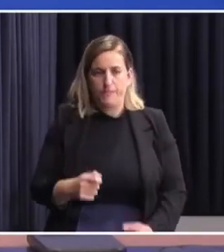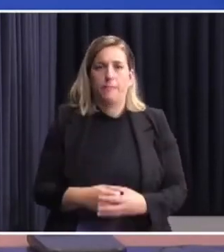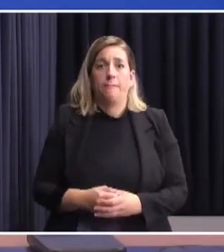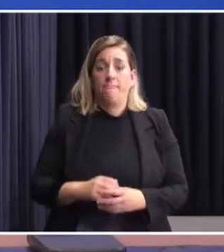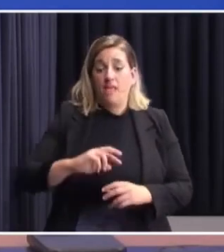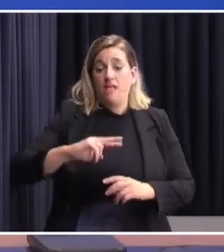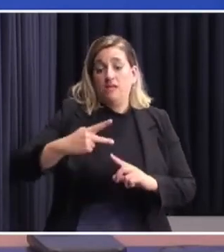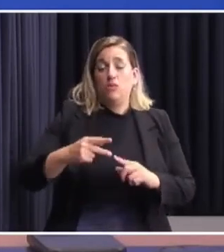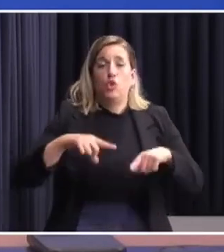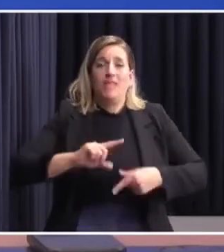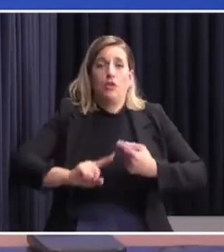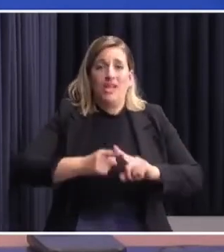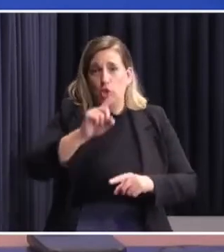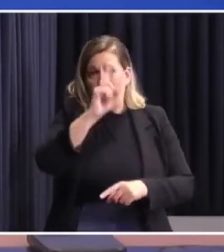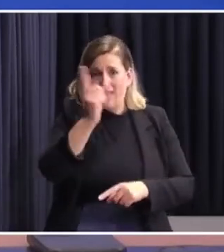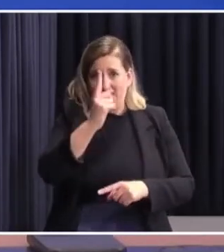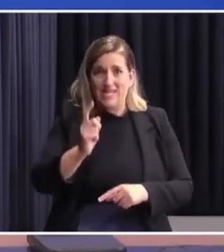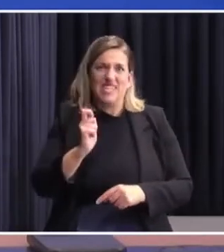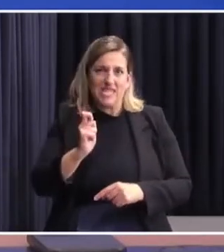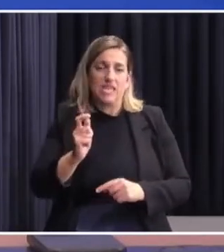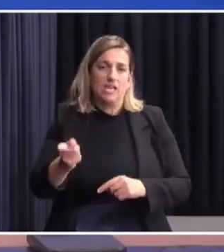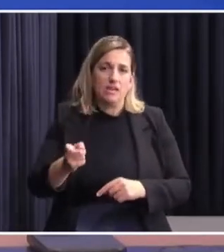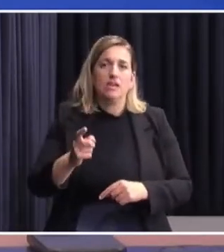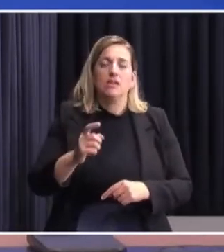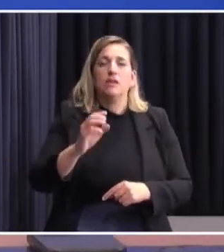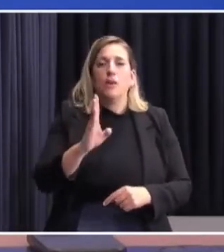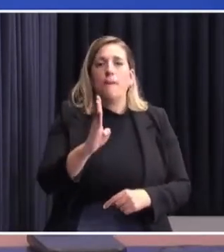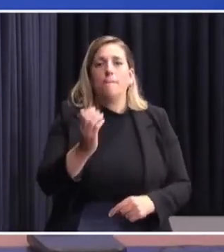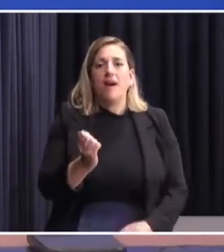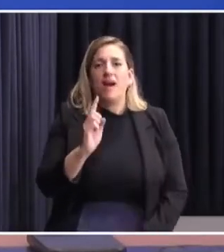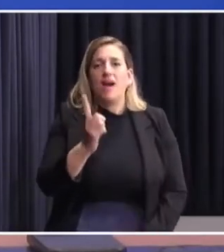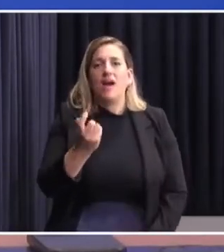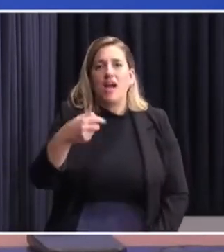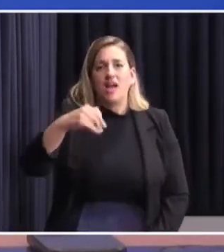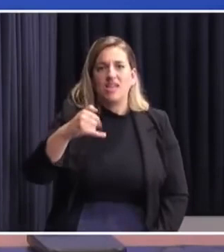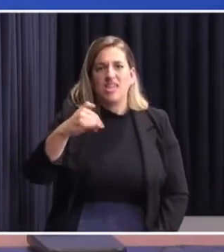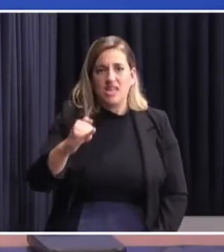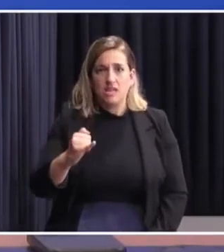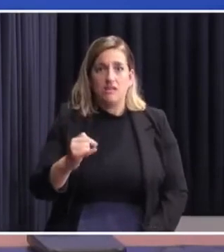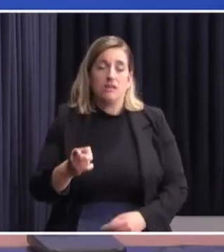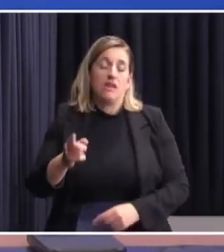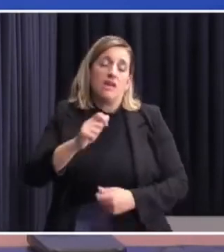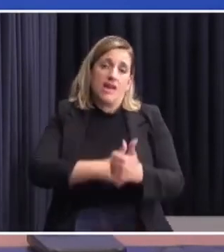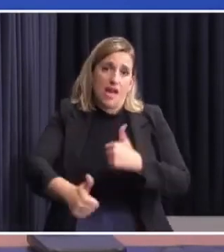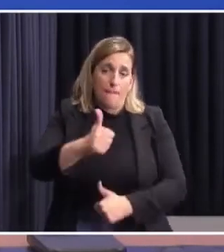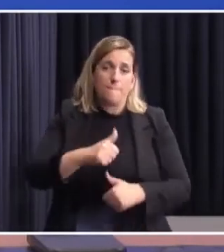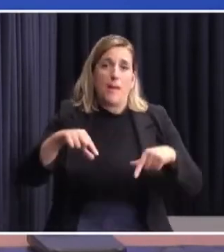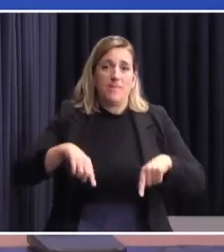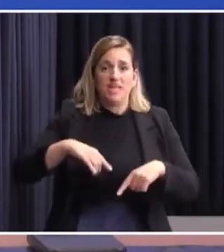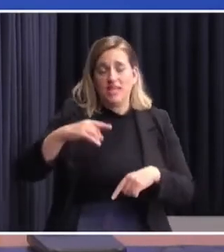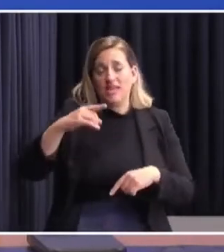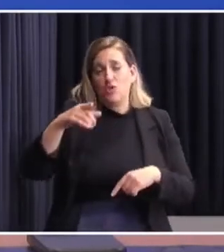El Ministerio de Relaciones Exteriores va a ser encabezado por Omar Paganini, que sale del Ministerio de Industria,